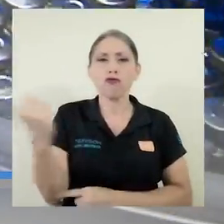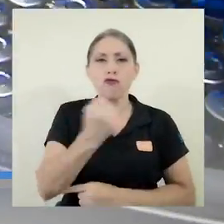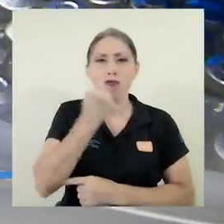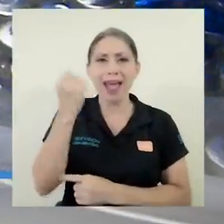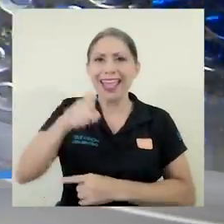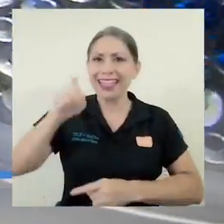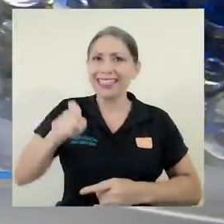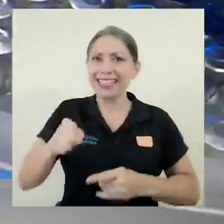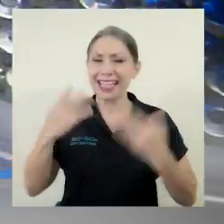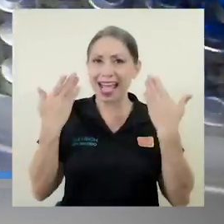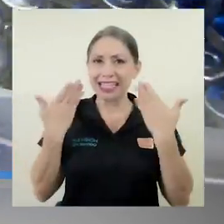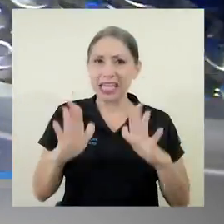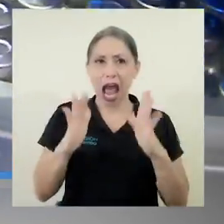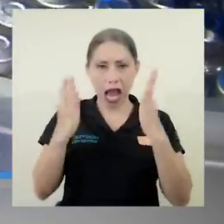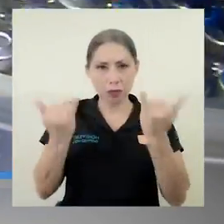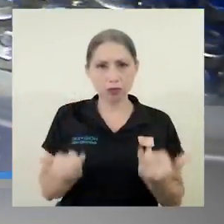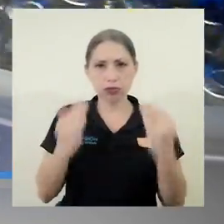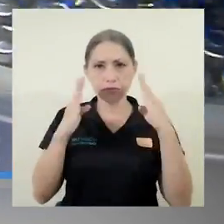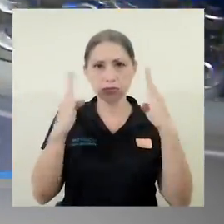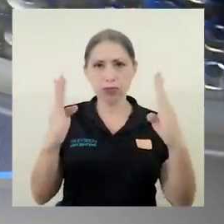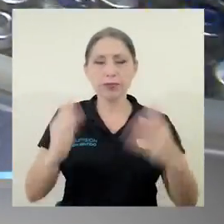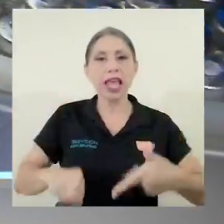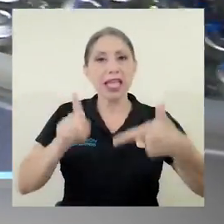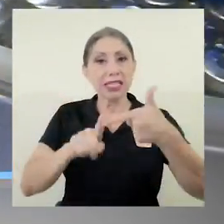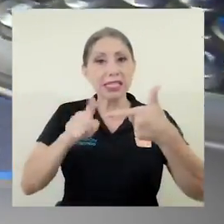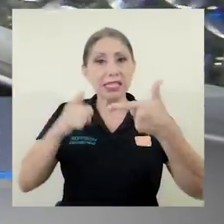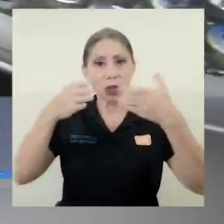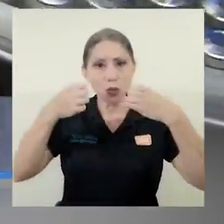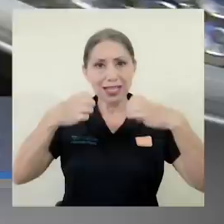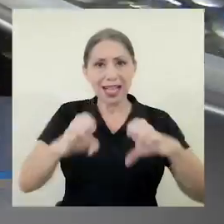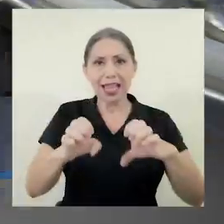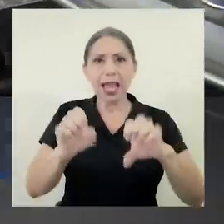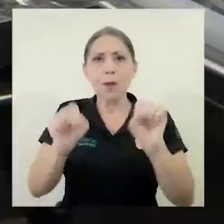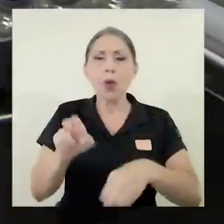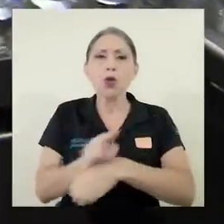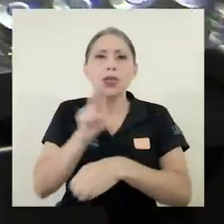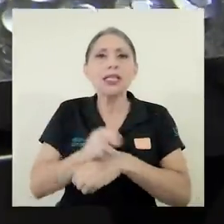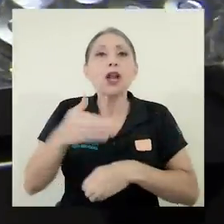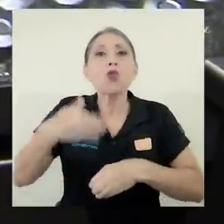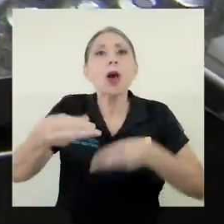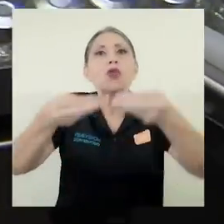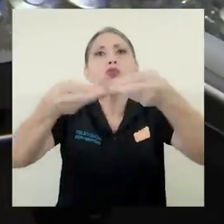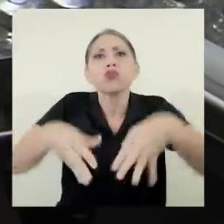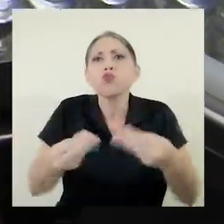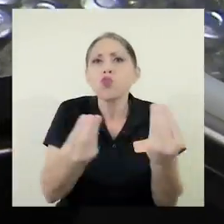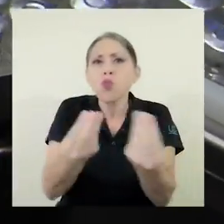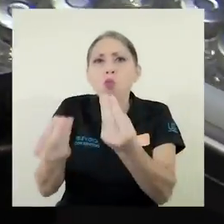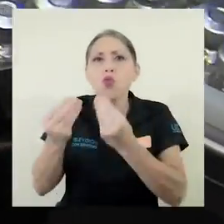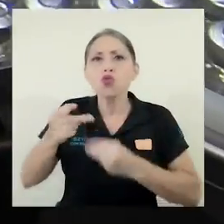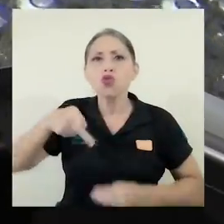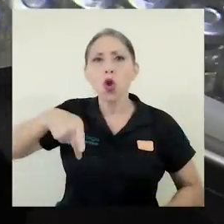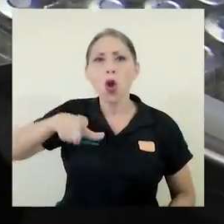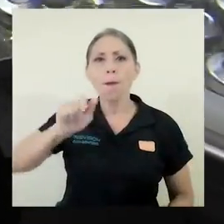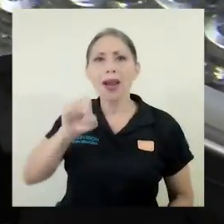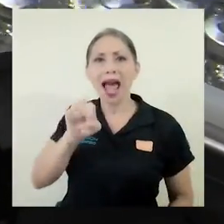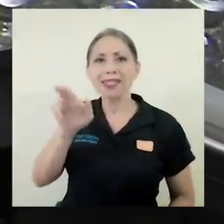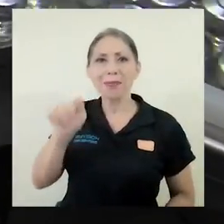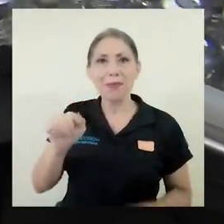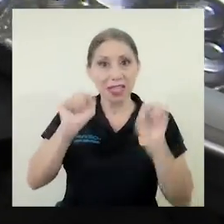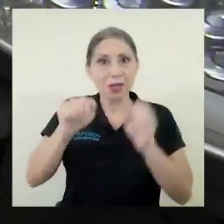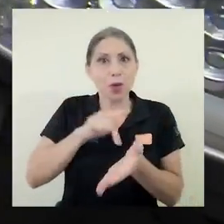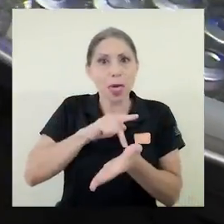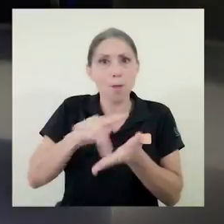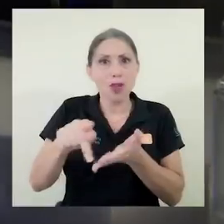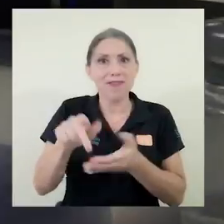intervención inmediata. La segunda alternativa, cuando haya exceso de plasma y se pueda, con tiempo, purificar los